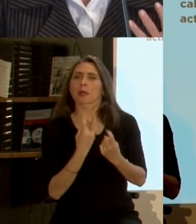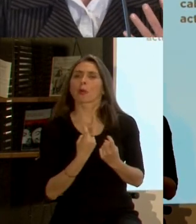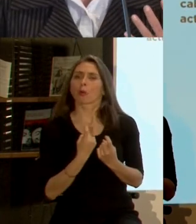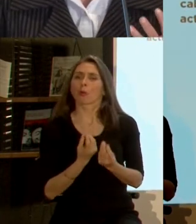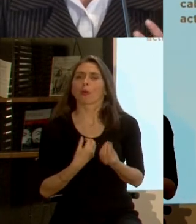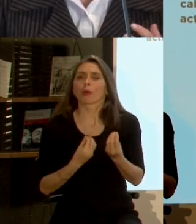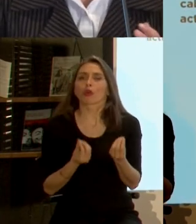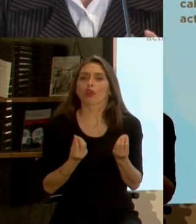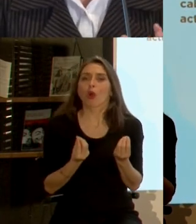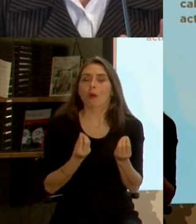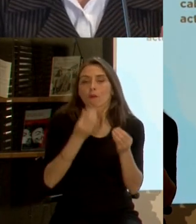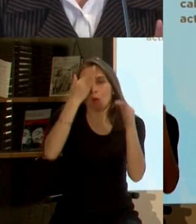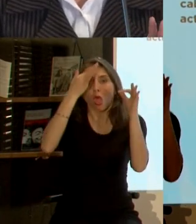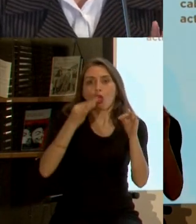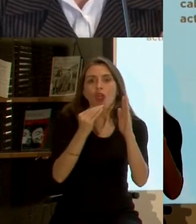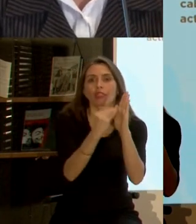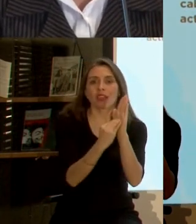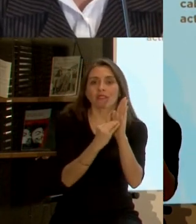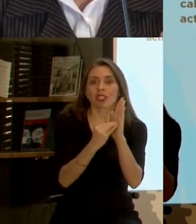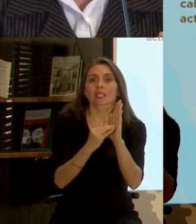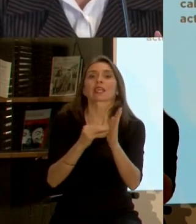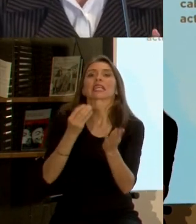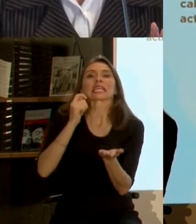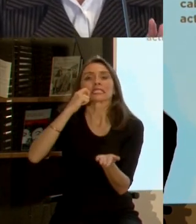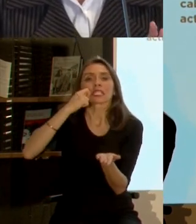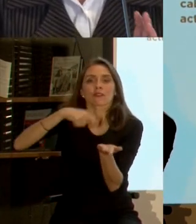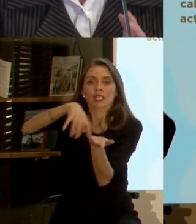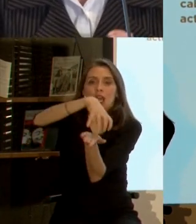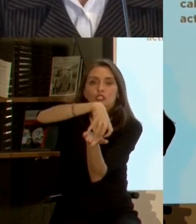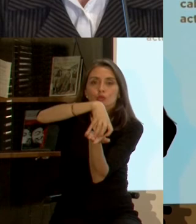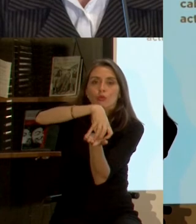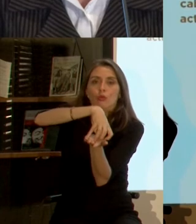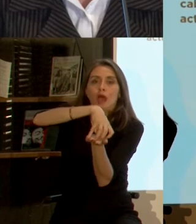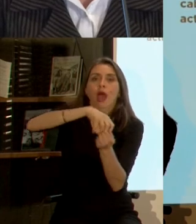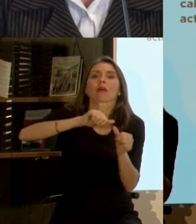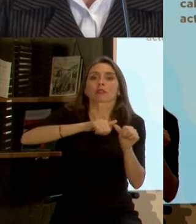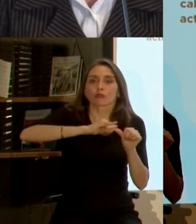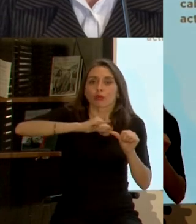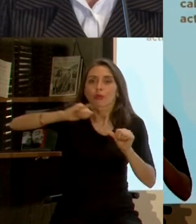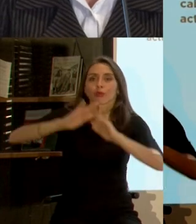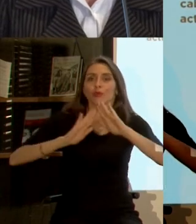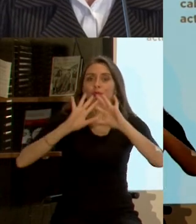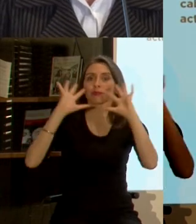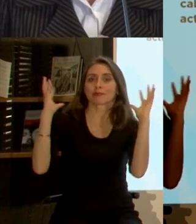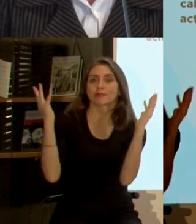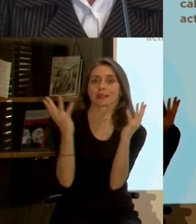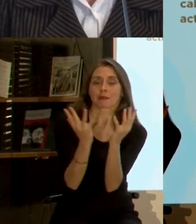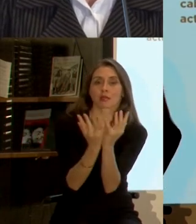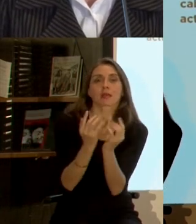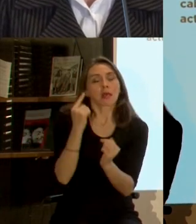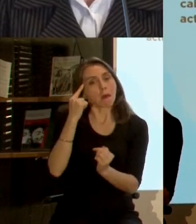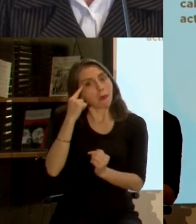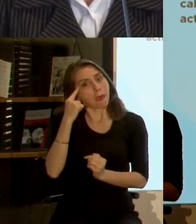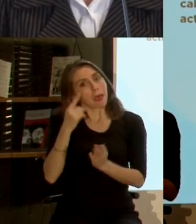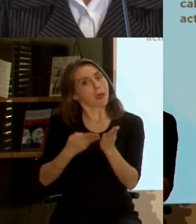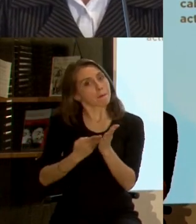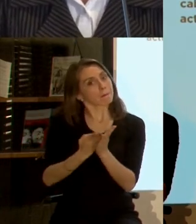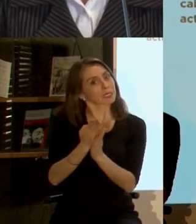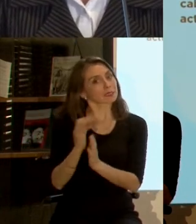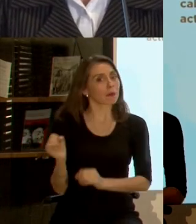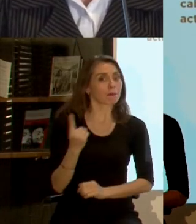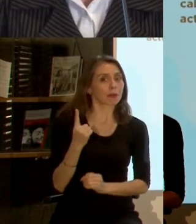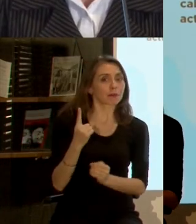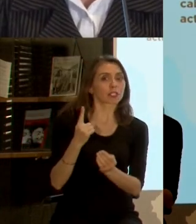cómo definir una ciudad sostenible y decidió que empezaría con las